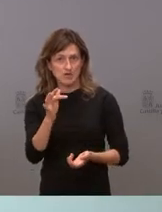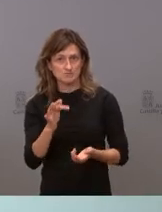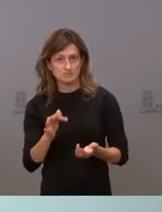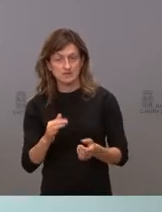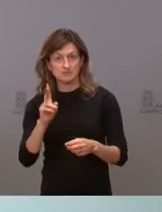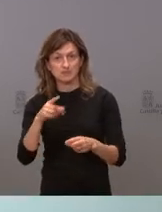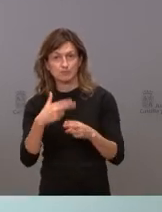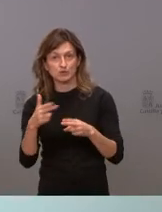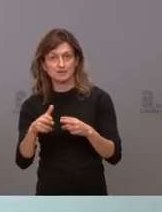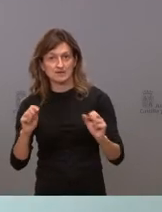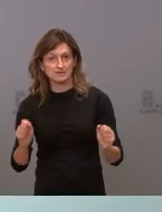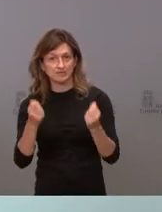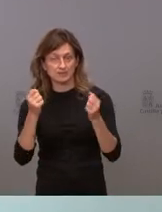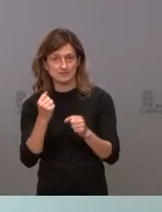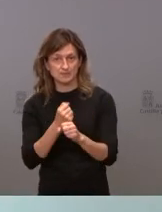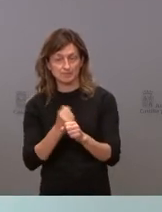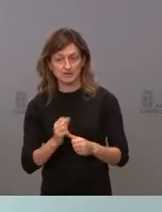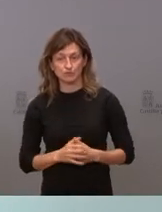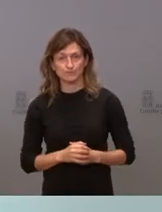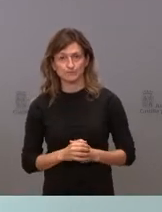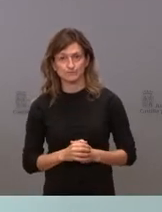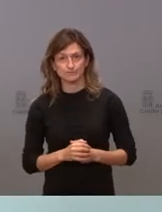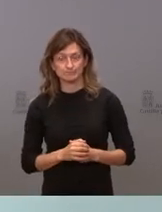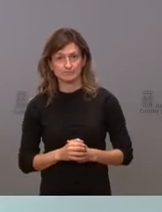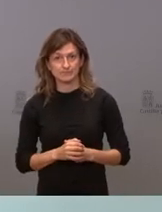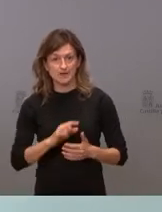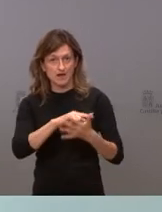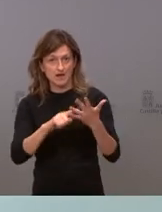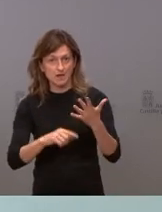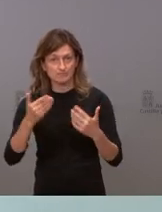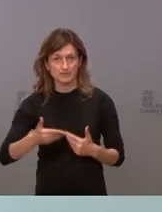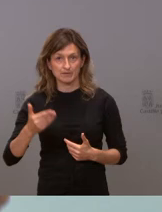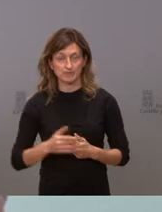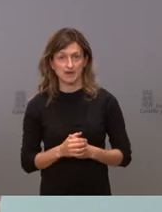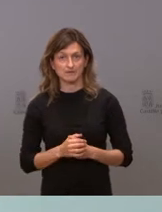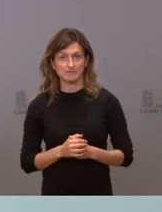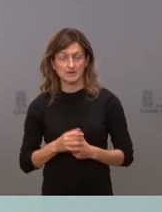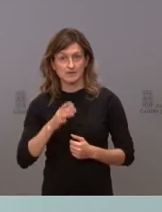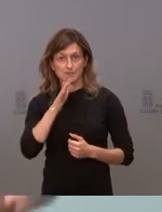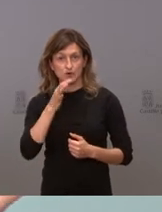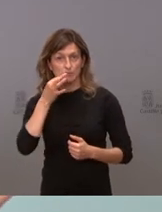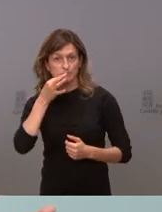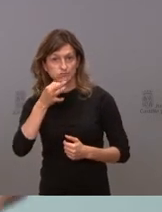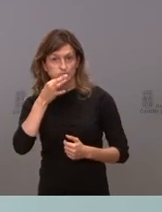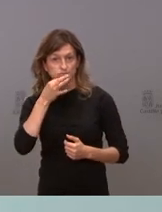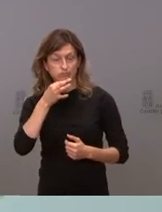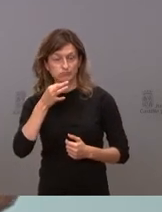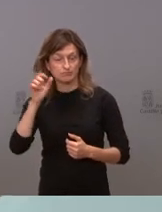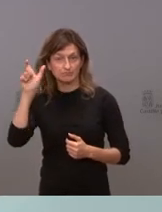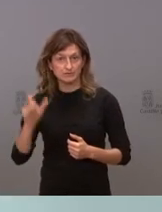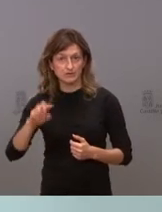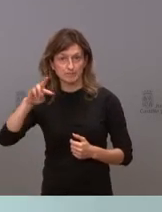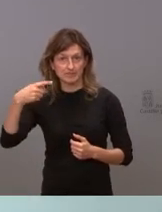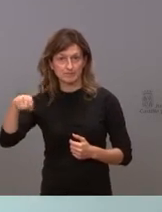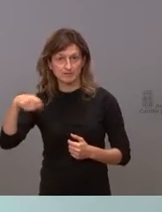las políticas activas de empleo. Son algunas pinceladas, pero yo creo que el discurso o la intervención del